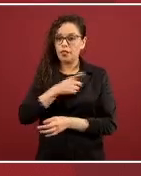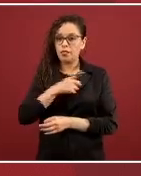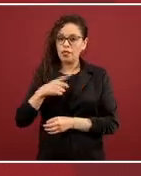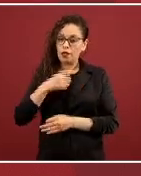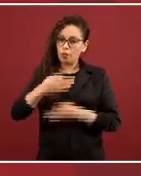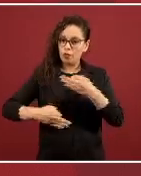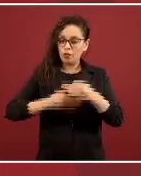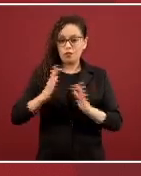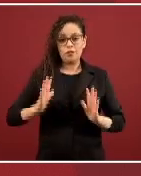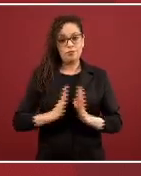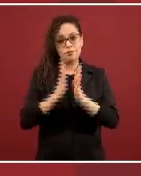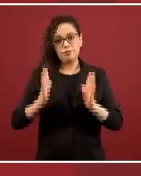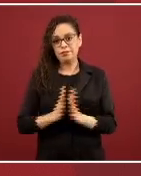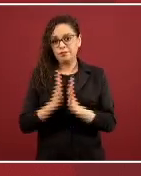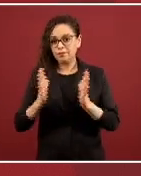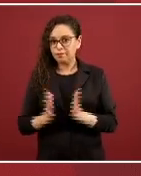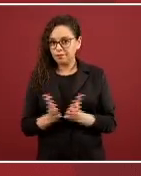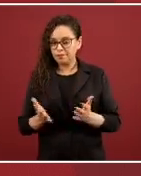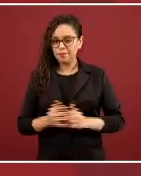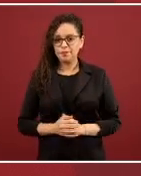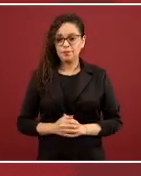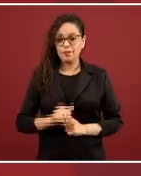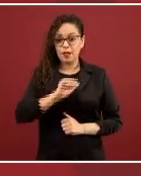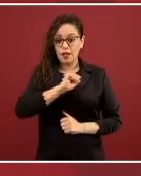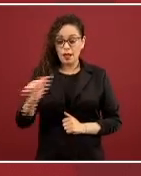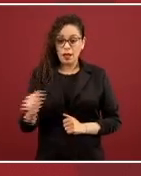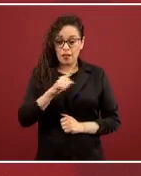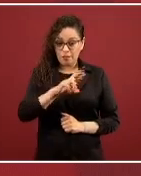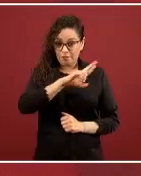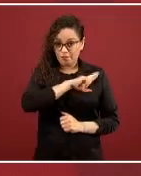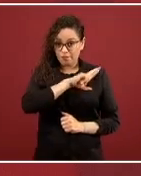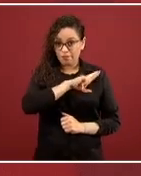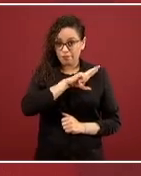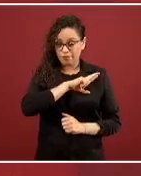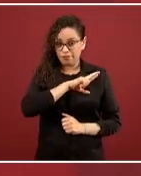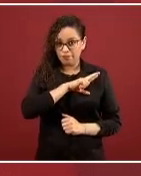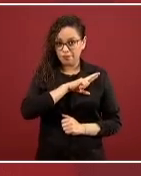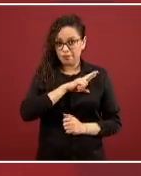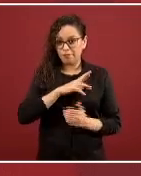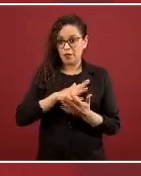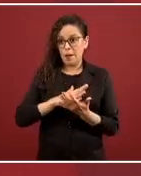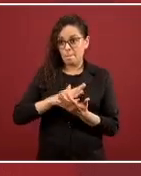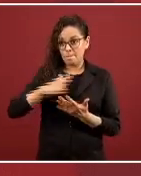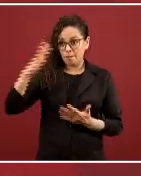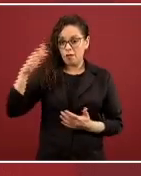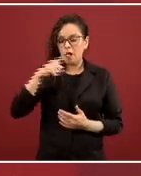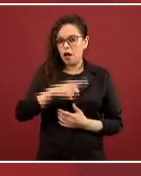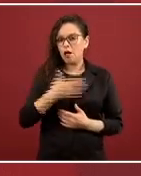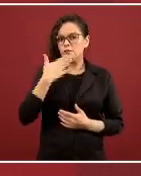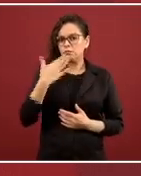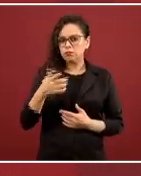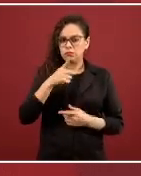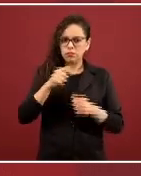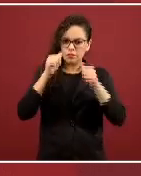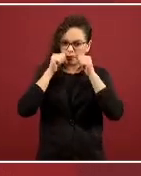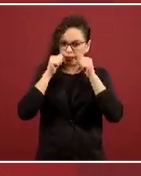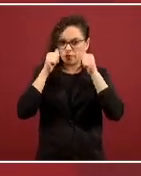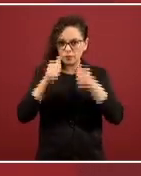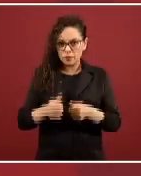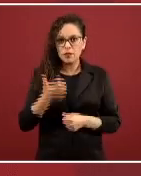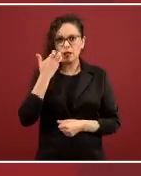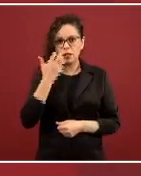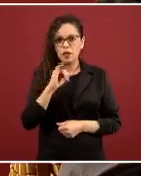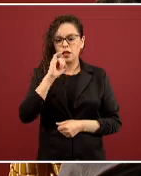En su gran mayoría el sector privado ha estado atento a los llamados, ha estado dispuesto a colaborar,